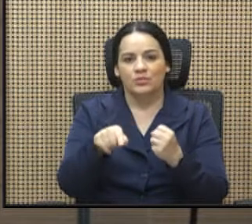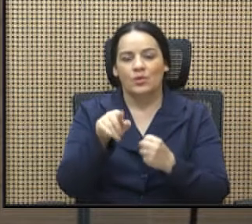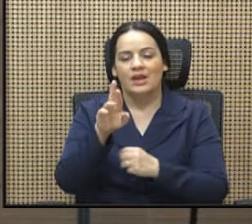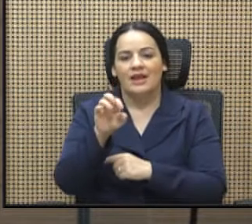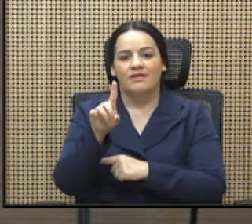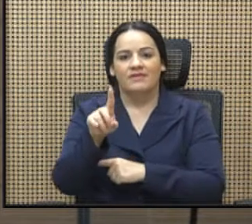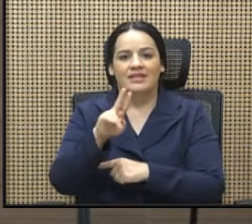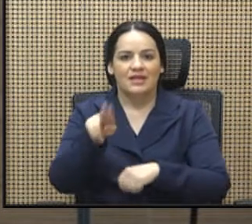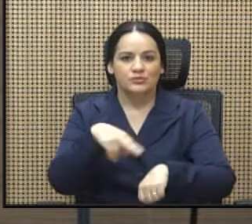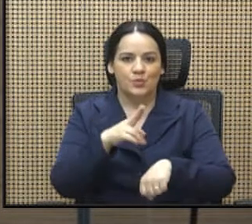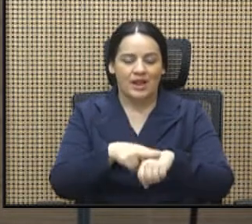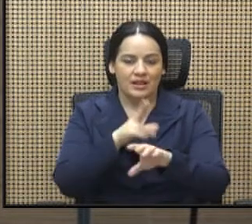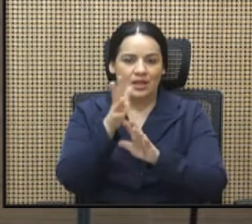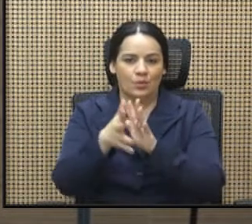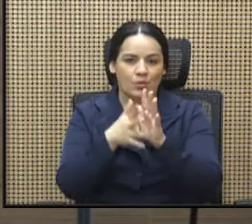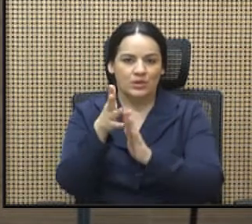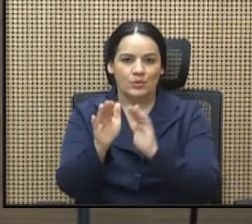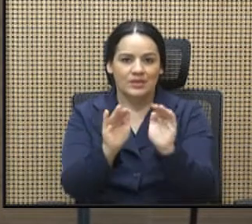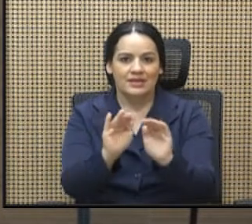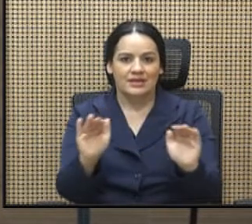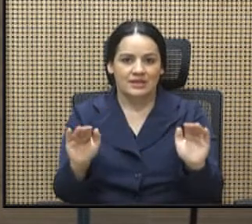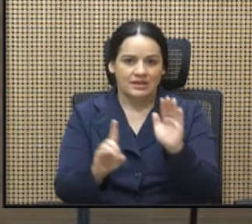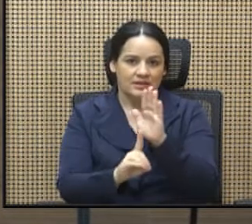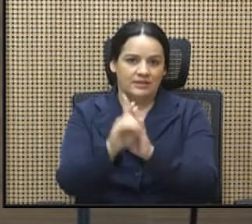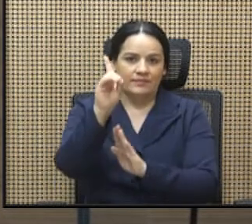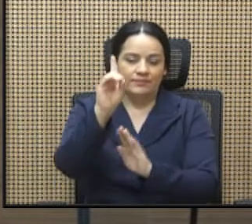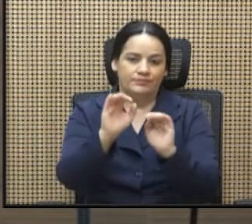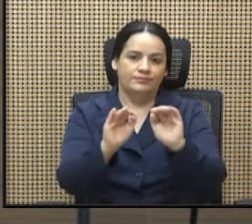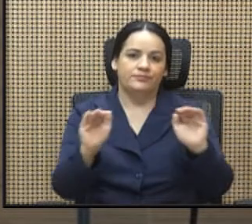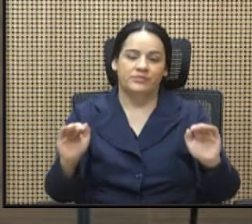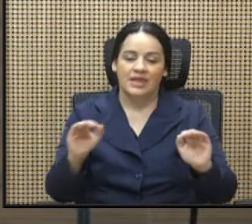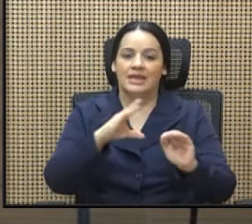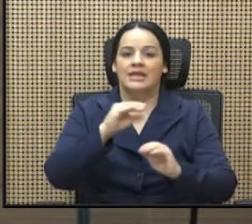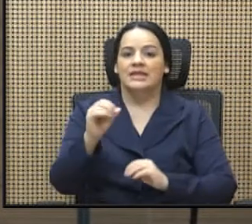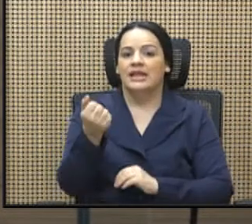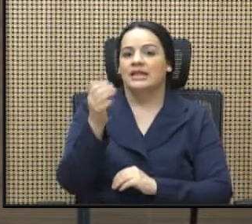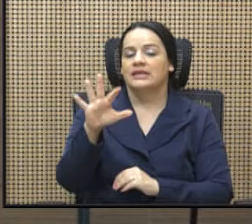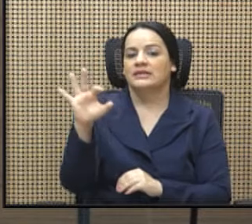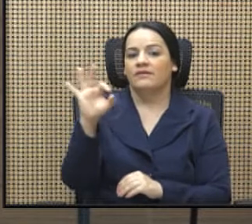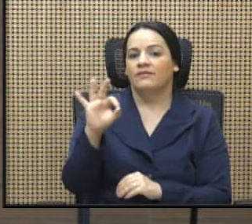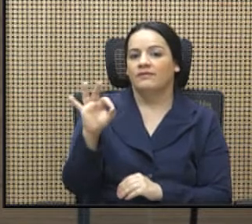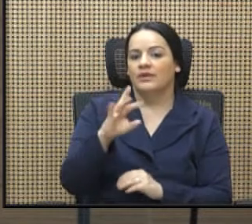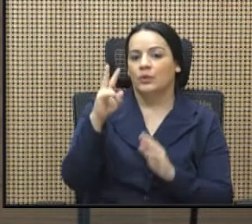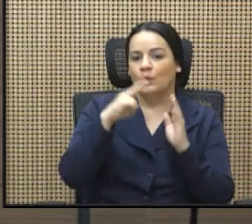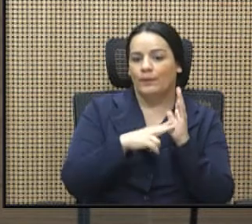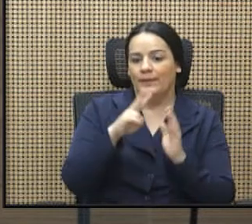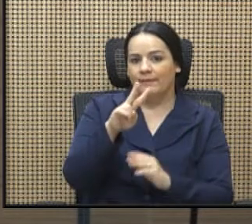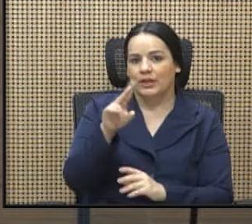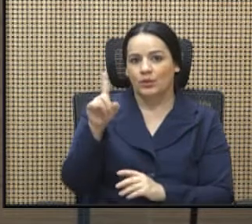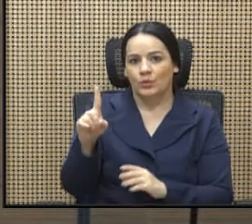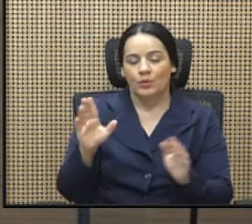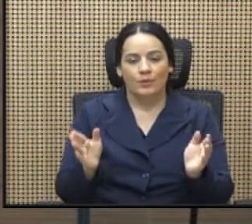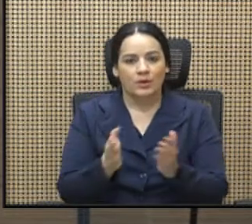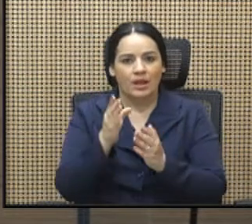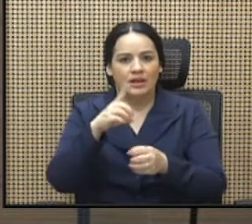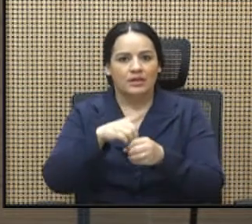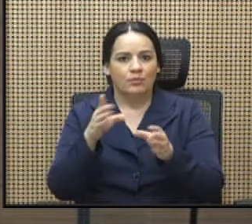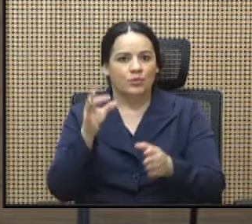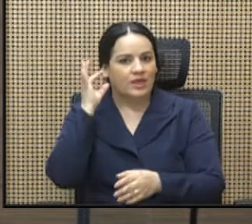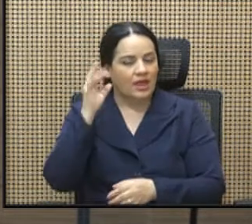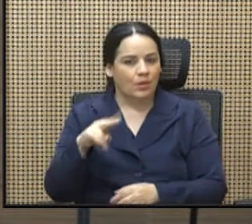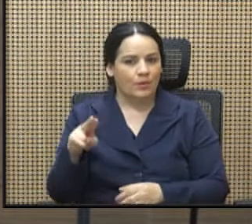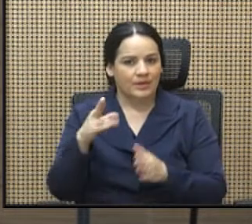Nacional de Cuido y Desarrollo Infantil, del 15 de febrero del 2021, impulsada por la diputada compañera